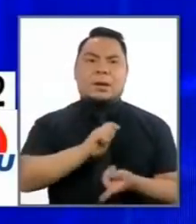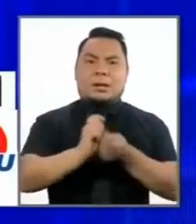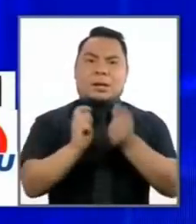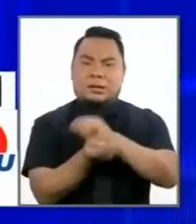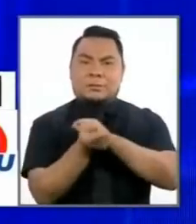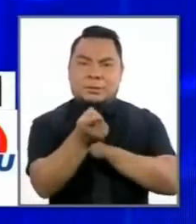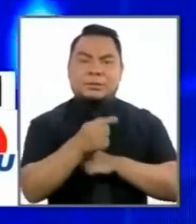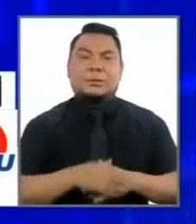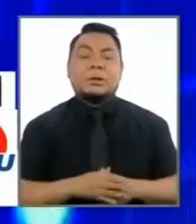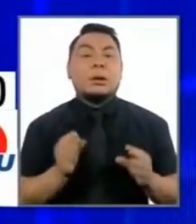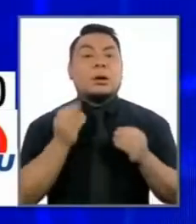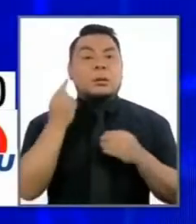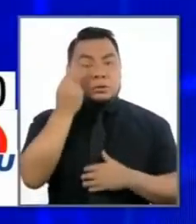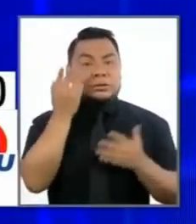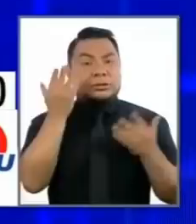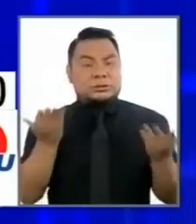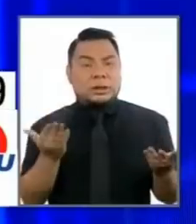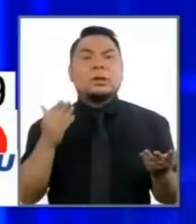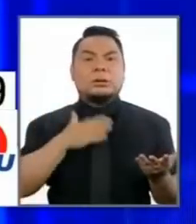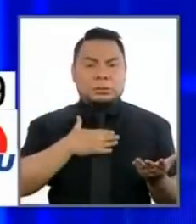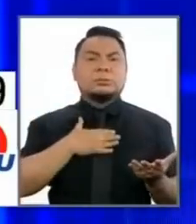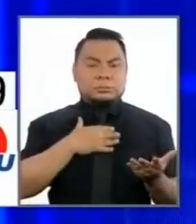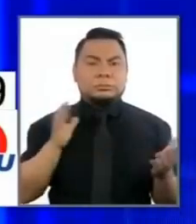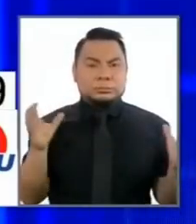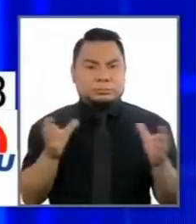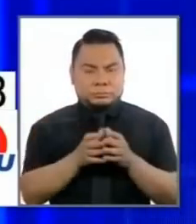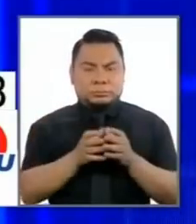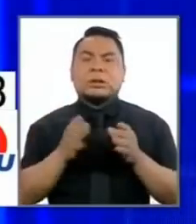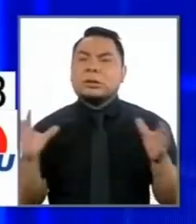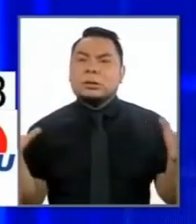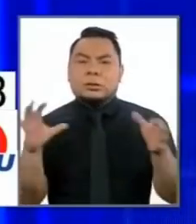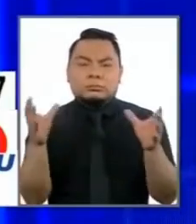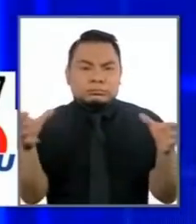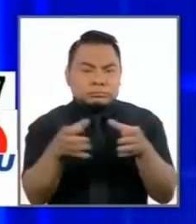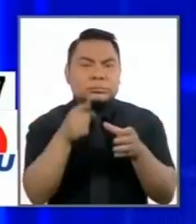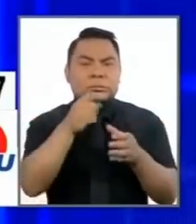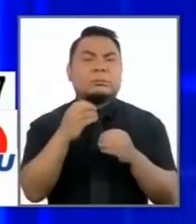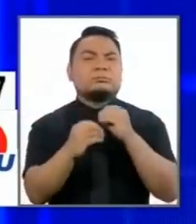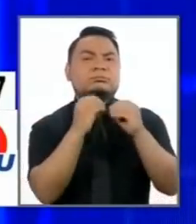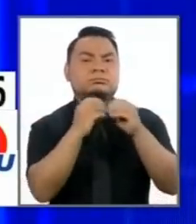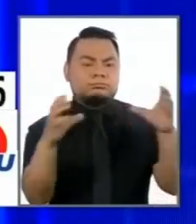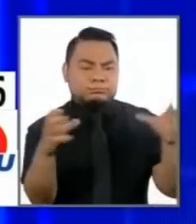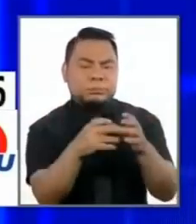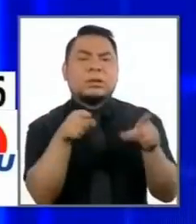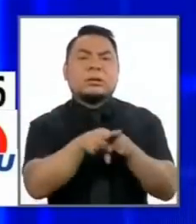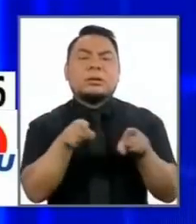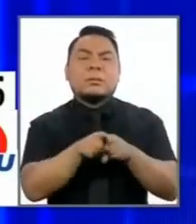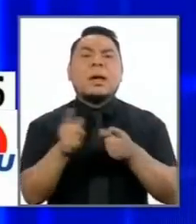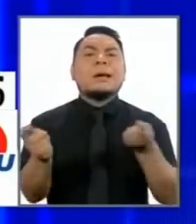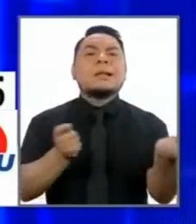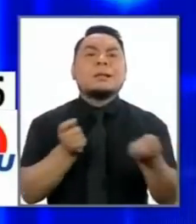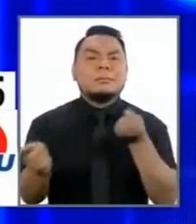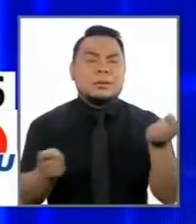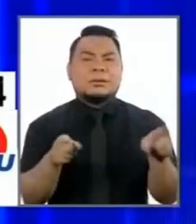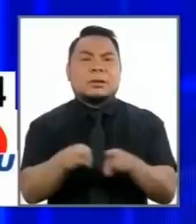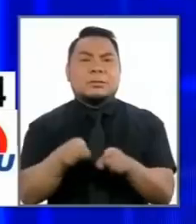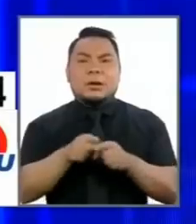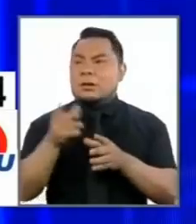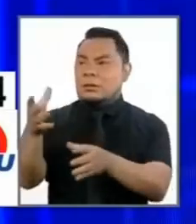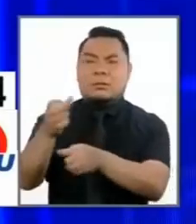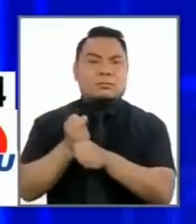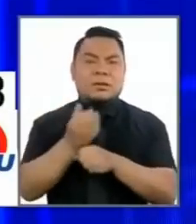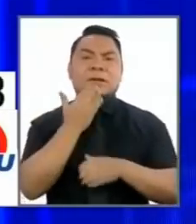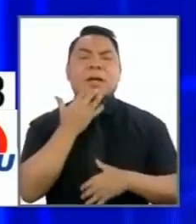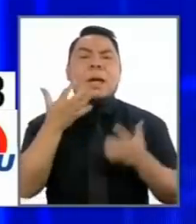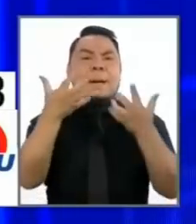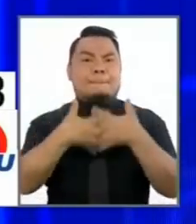esta situación. Es por eso que vamos a concesionar, no solo la construcción, sino la administración y la custodia